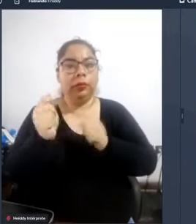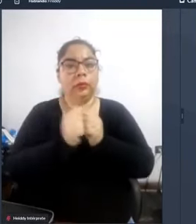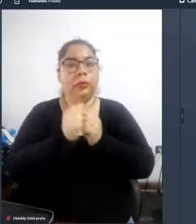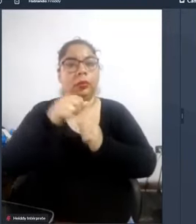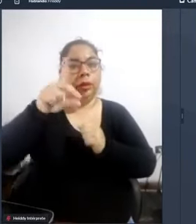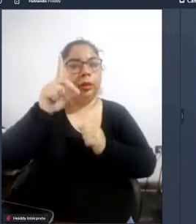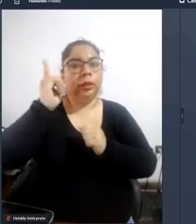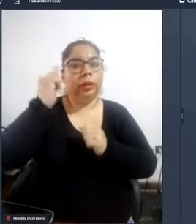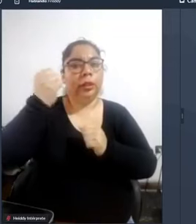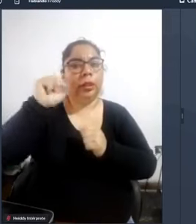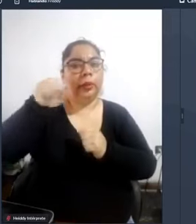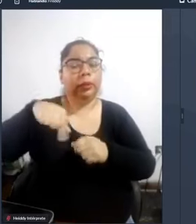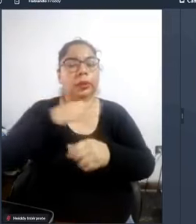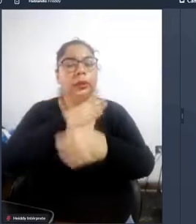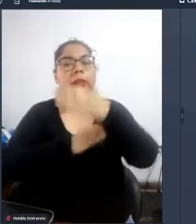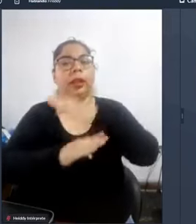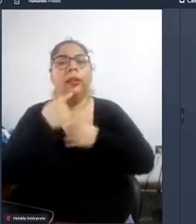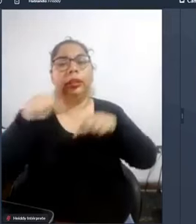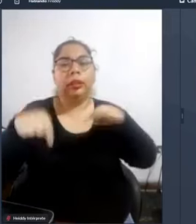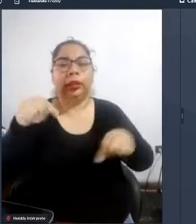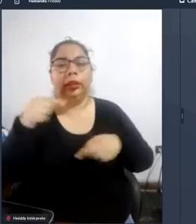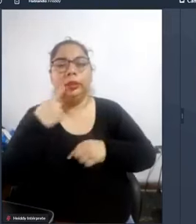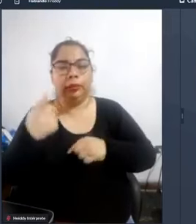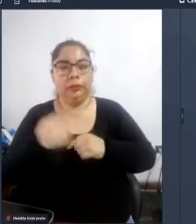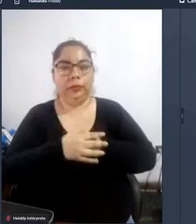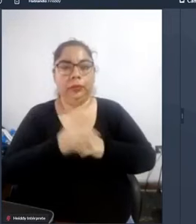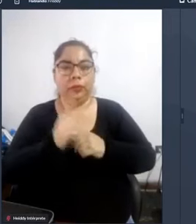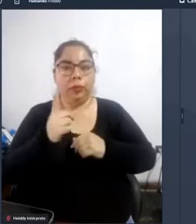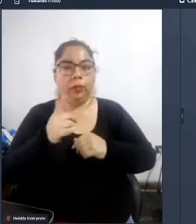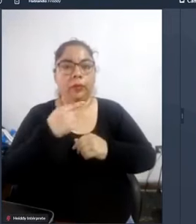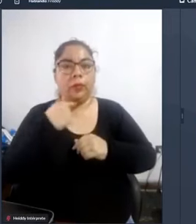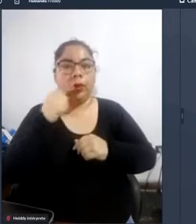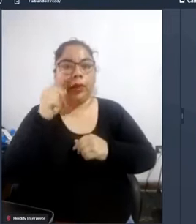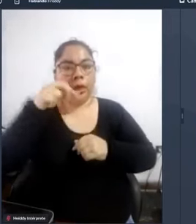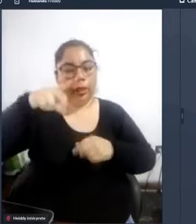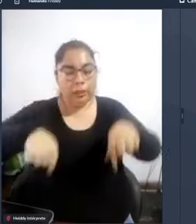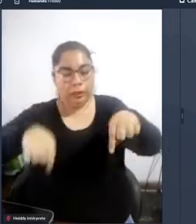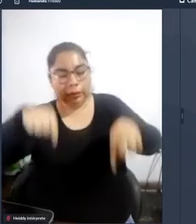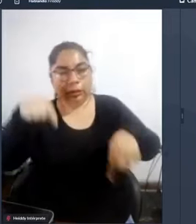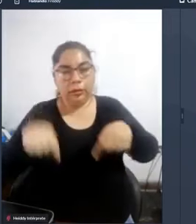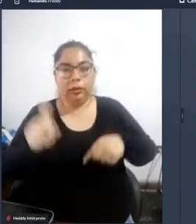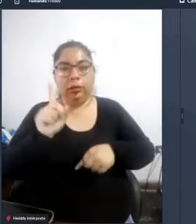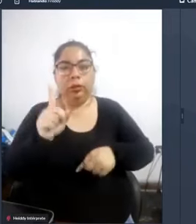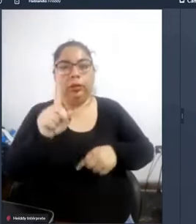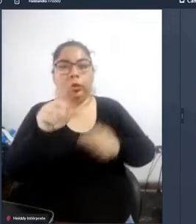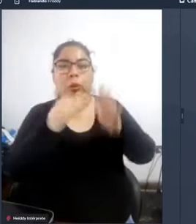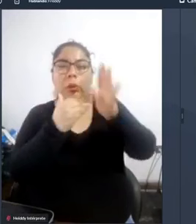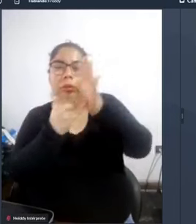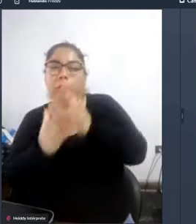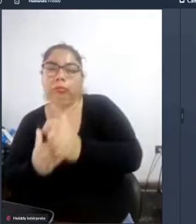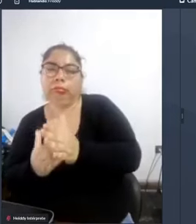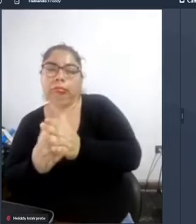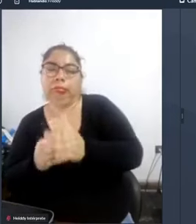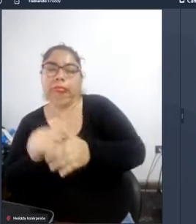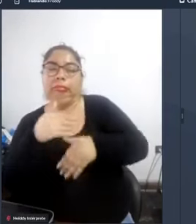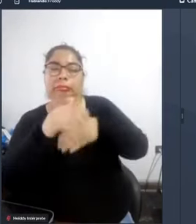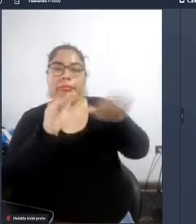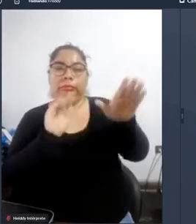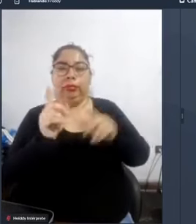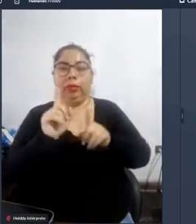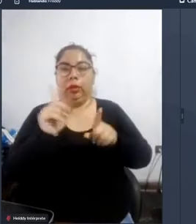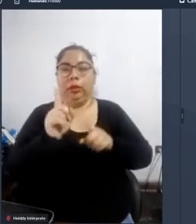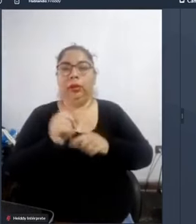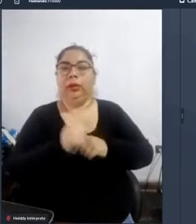no bueno vamos a aclarar un poquito ese tema el término discapacitado un poco que es peyorativo es despectivo y justamente nosotros queremos